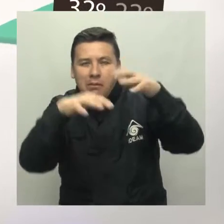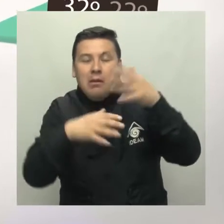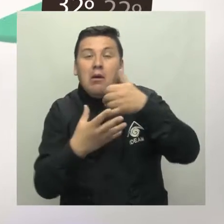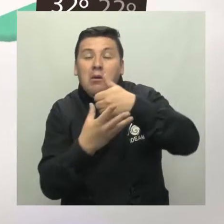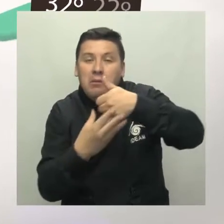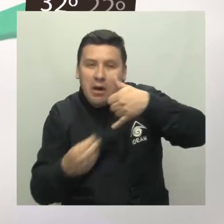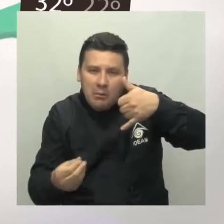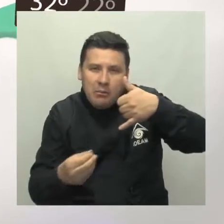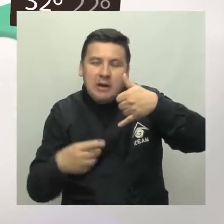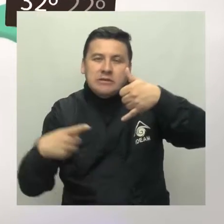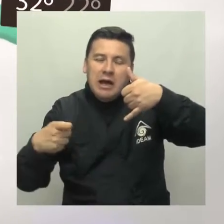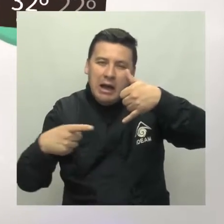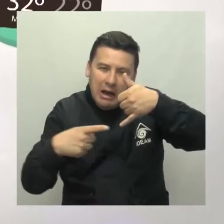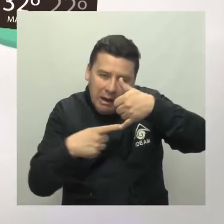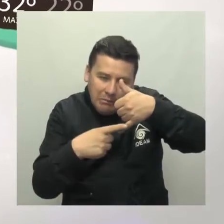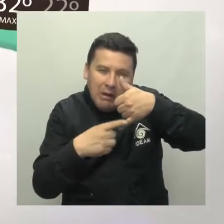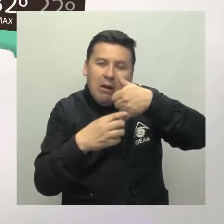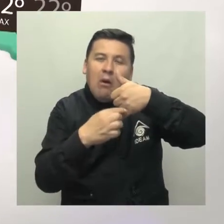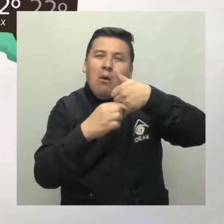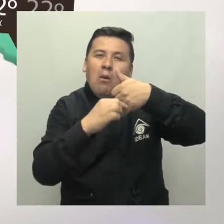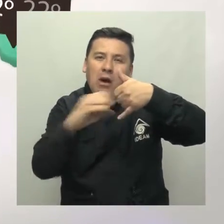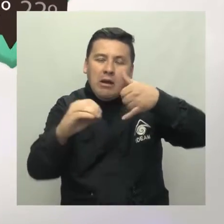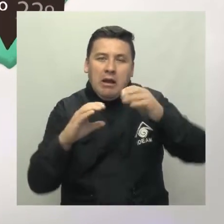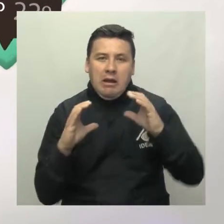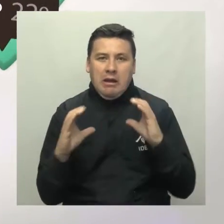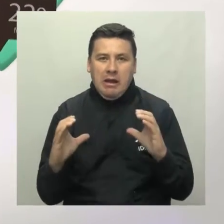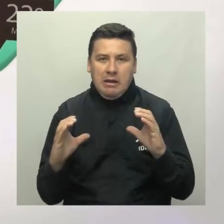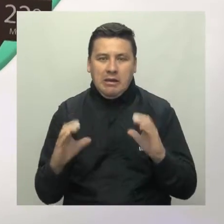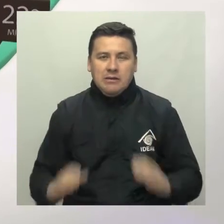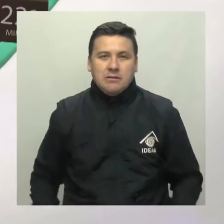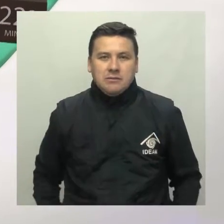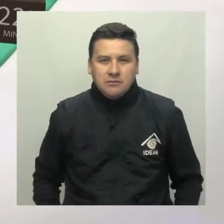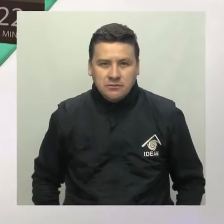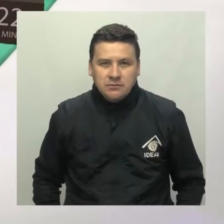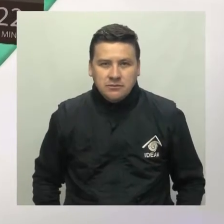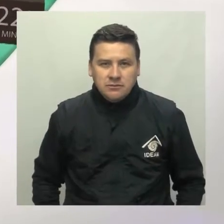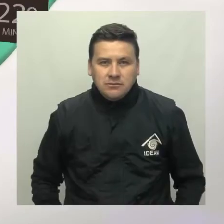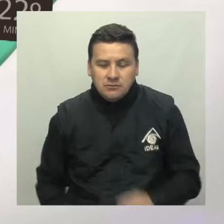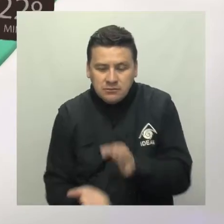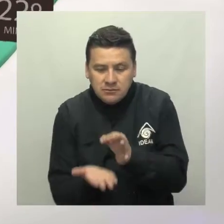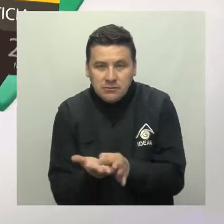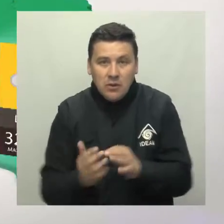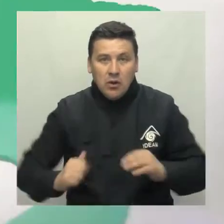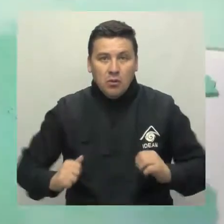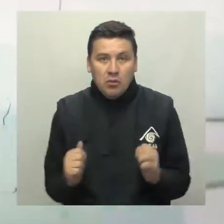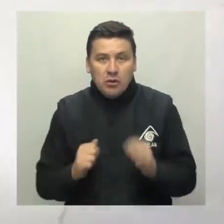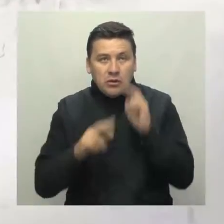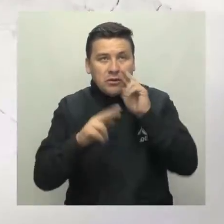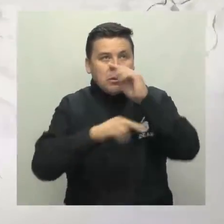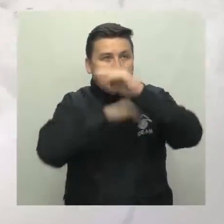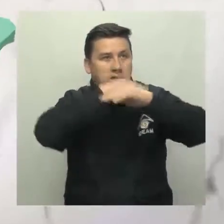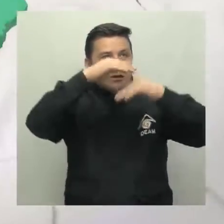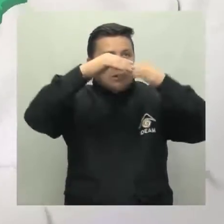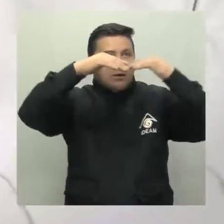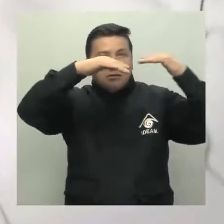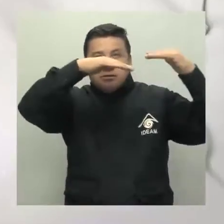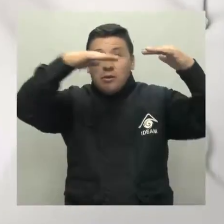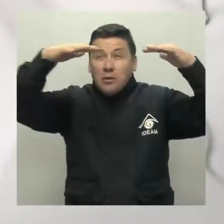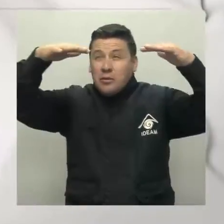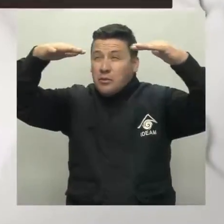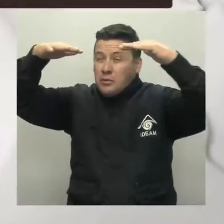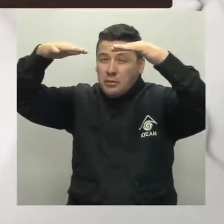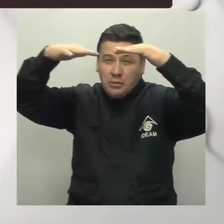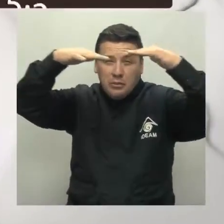Baupés, Amazonas, oriente del Guaviare y del Caquetá. Sobre la capital se prevé cielo entreparcial y mayormente